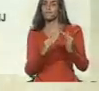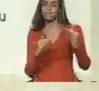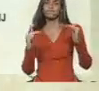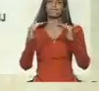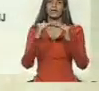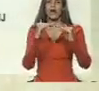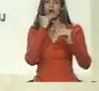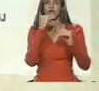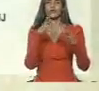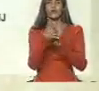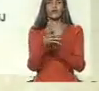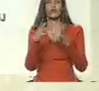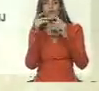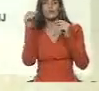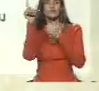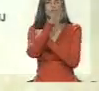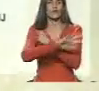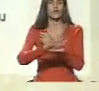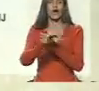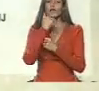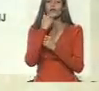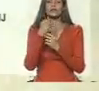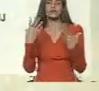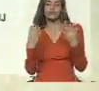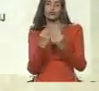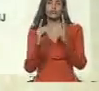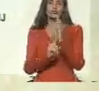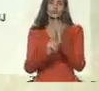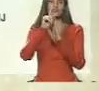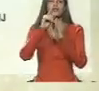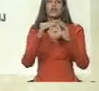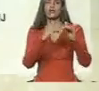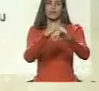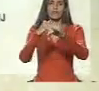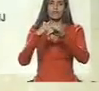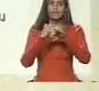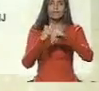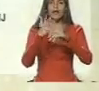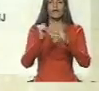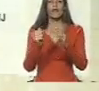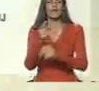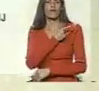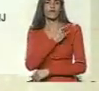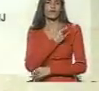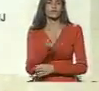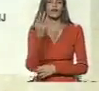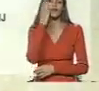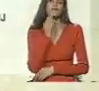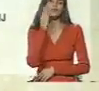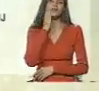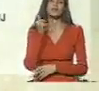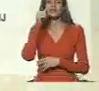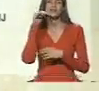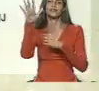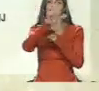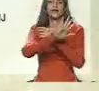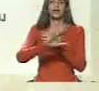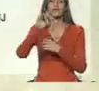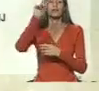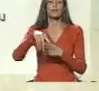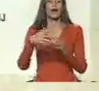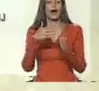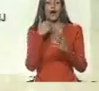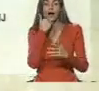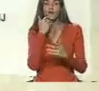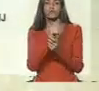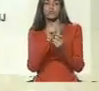Los ejes de seguridad se están desarrollando en paralelo, porque tenemos en este momento la Universidad Nacional Experimental de la Seguridad, que también viene a